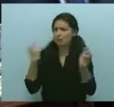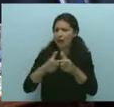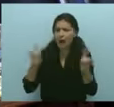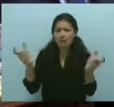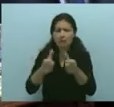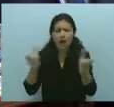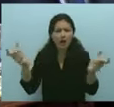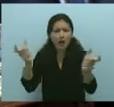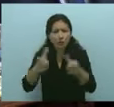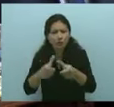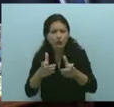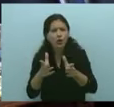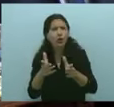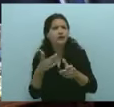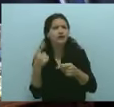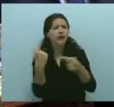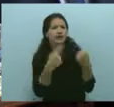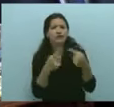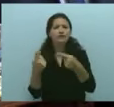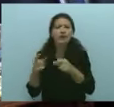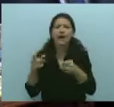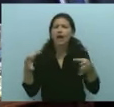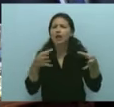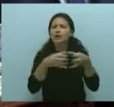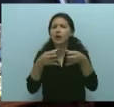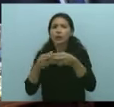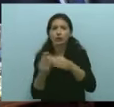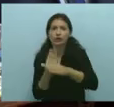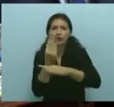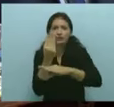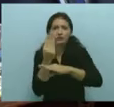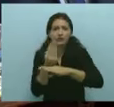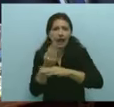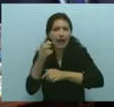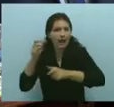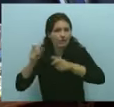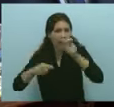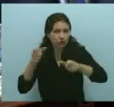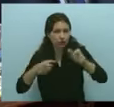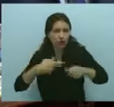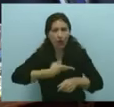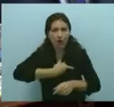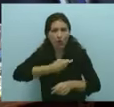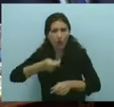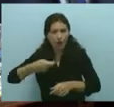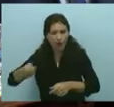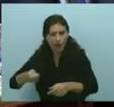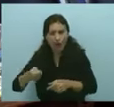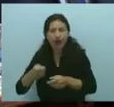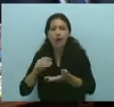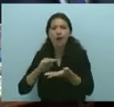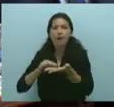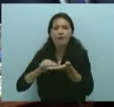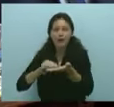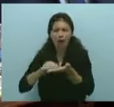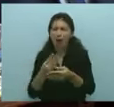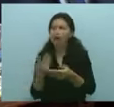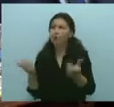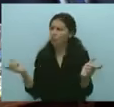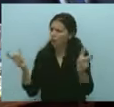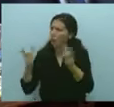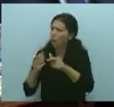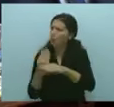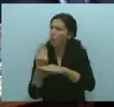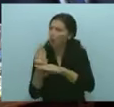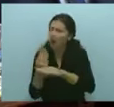se expresaron 17 agrupaciones representativas de los trabajadores y jubilados de todo el Estado provincial. hubo 10